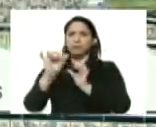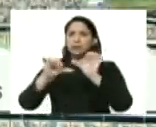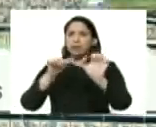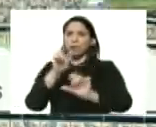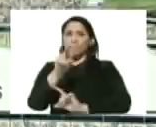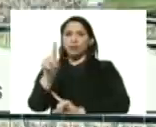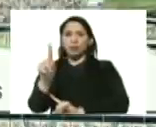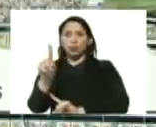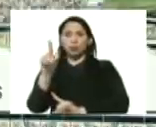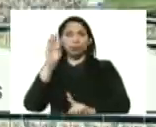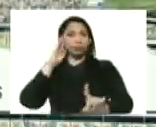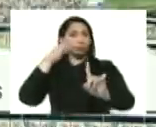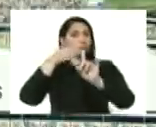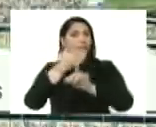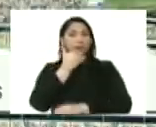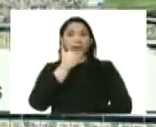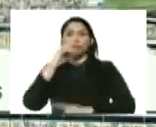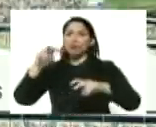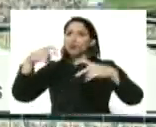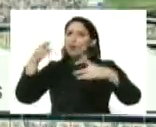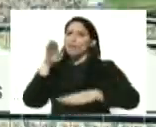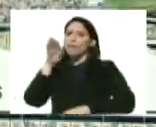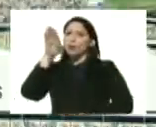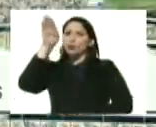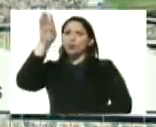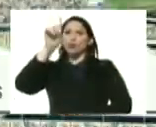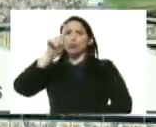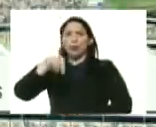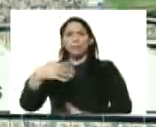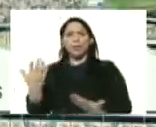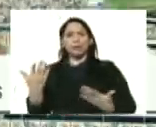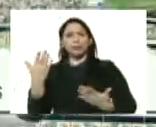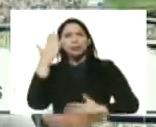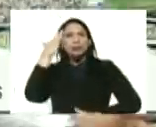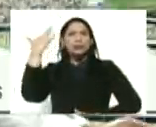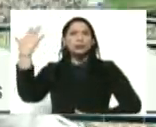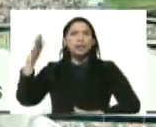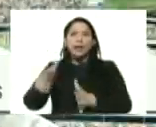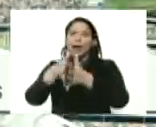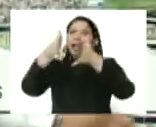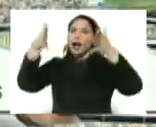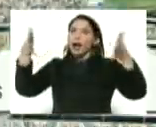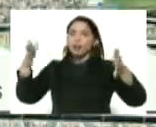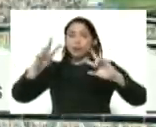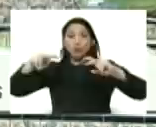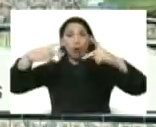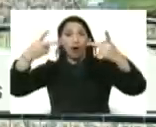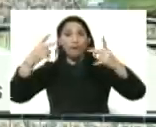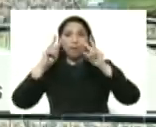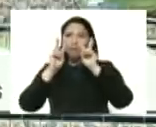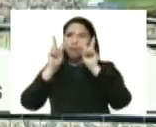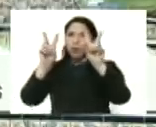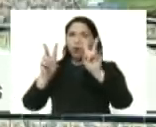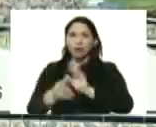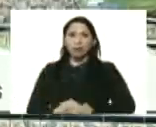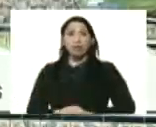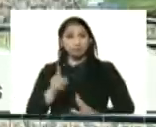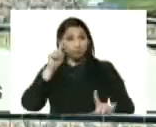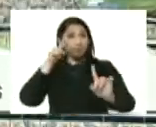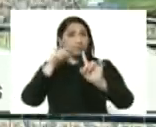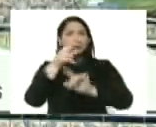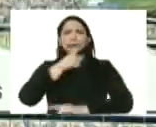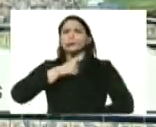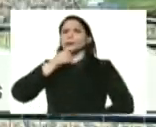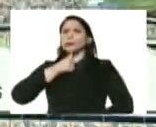XXI rumbo hacia lo nuevo hacia el futuro hacia la utopía hacia lo grande hacia lo nuevo rumbo la